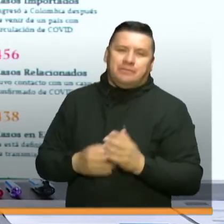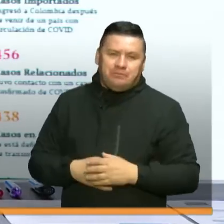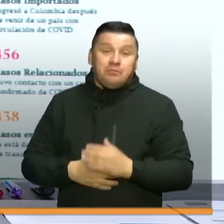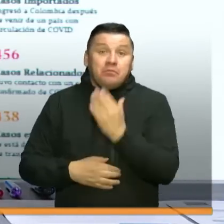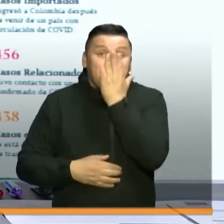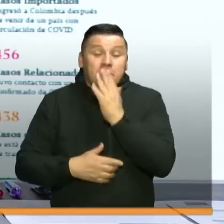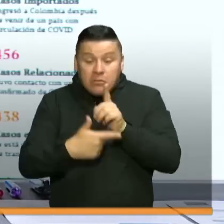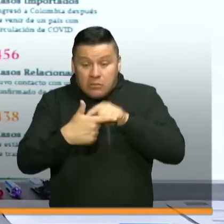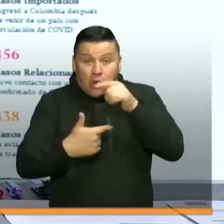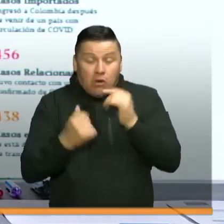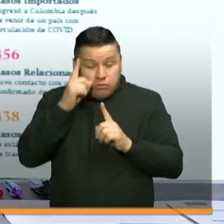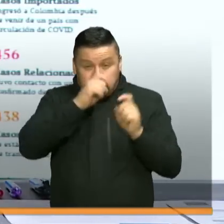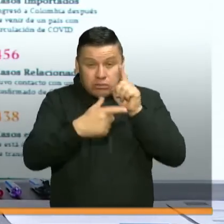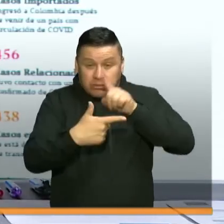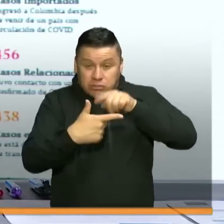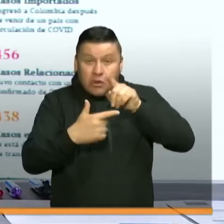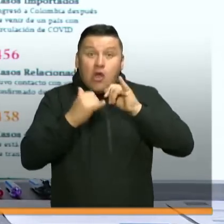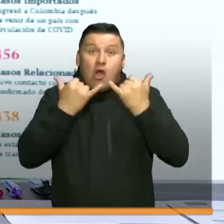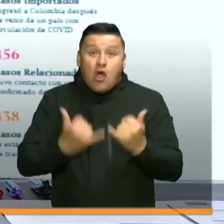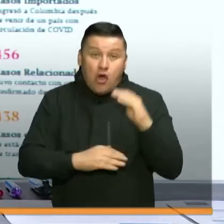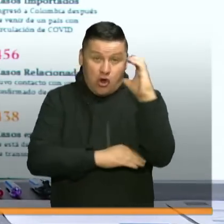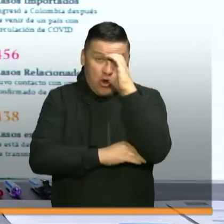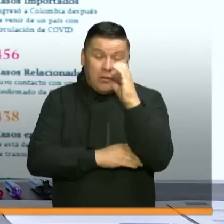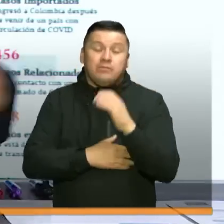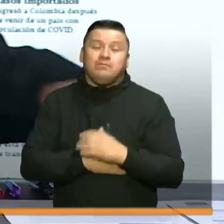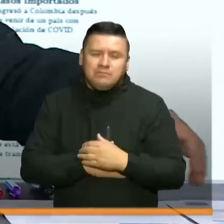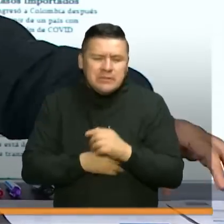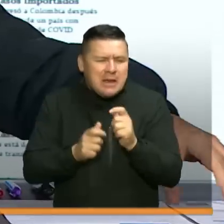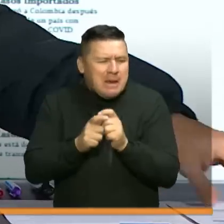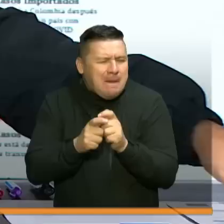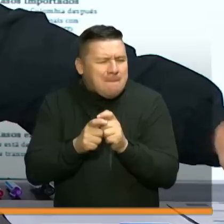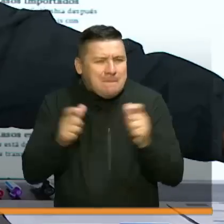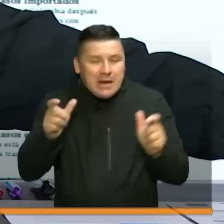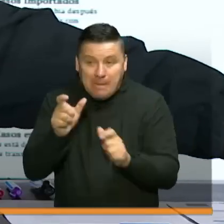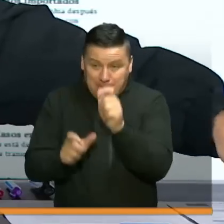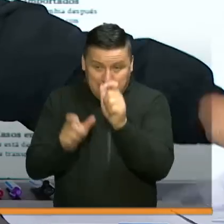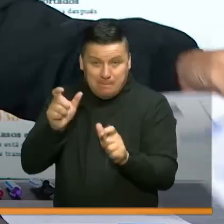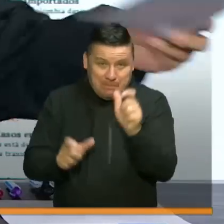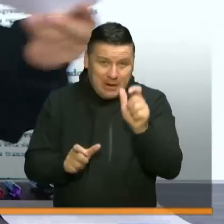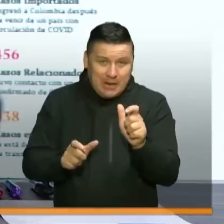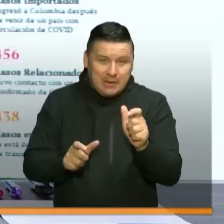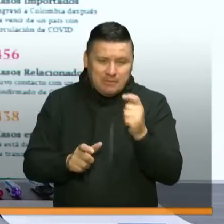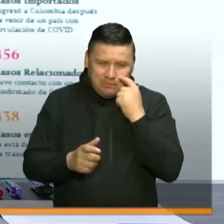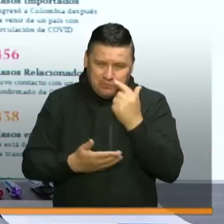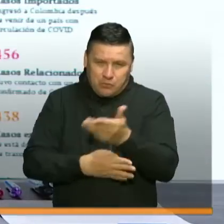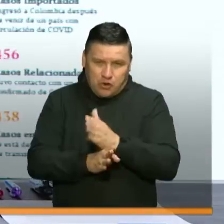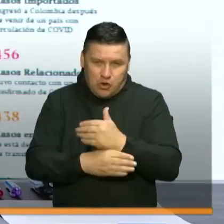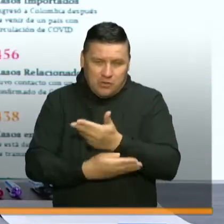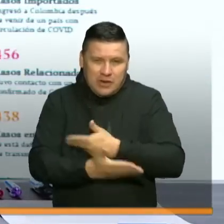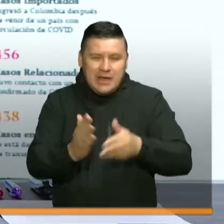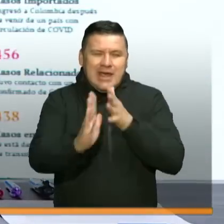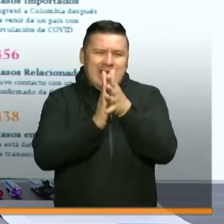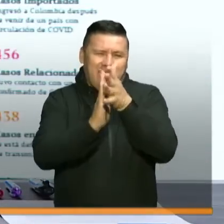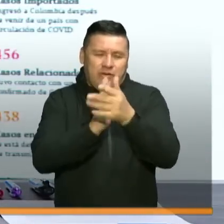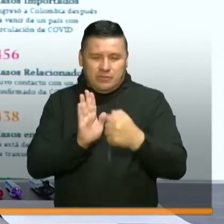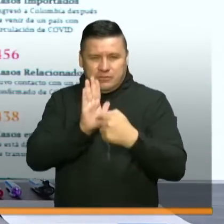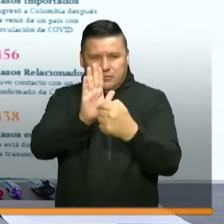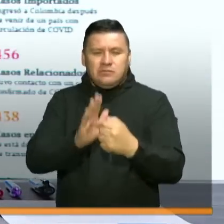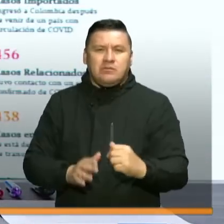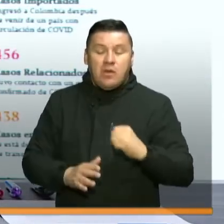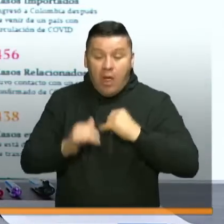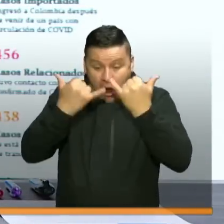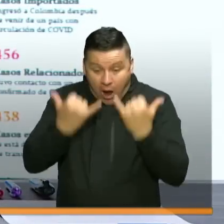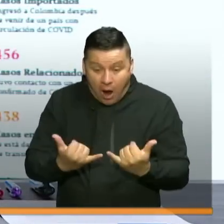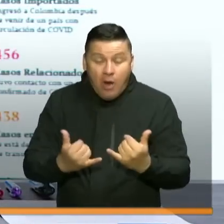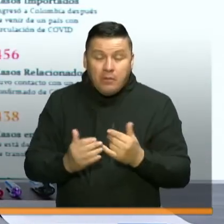lo muestran. Hoy cuando analizamos lo que está ocurriendo en el país, la mayor cantidad de personas, y voy a compartirles a ustedes esta información, tenemos